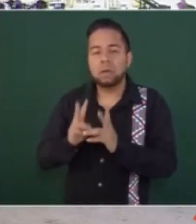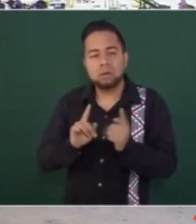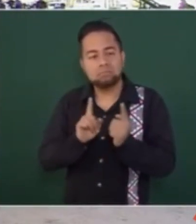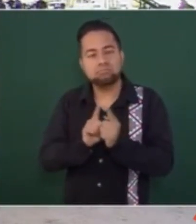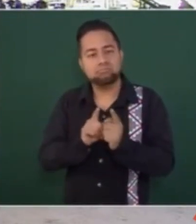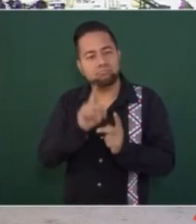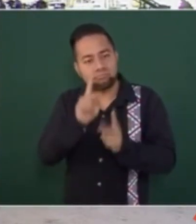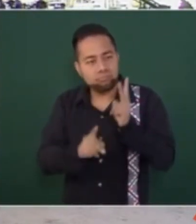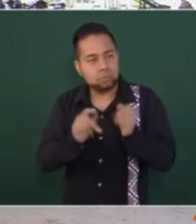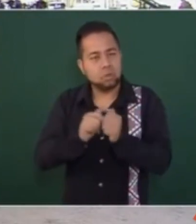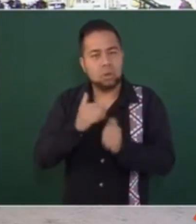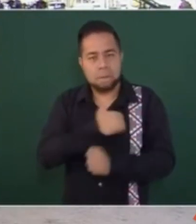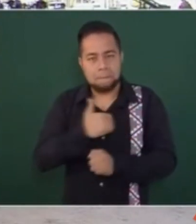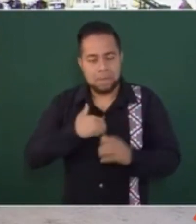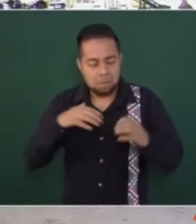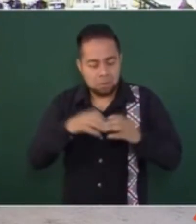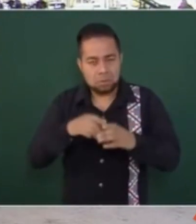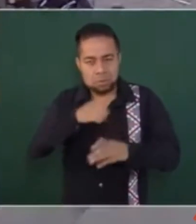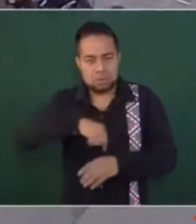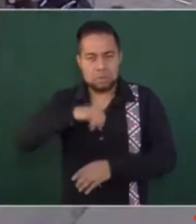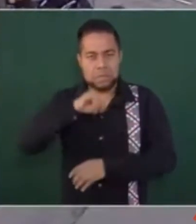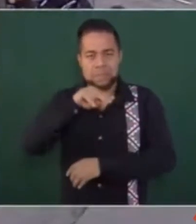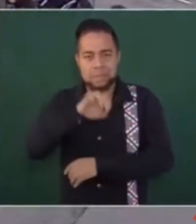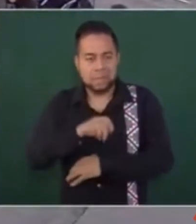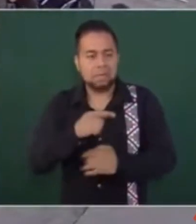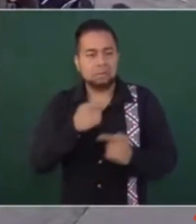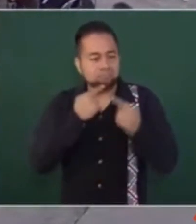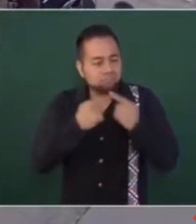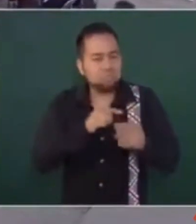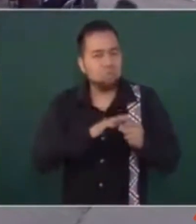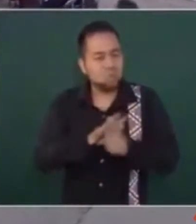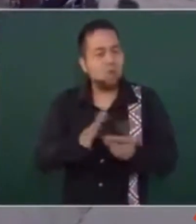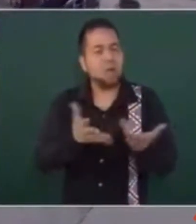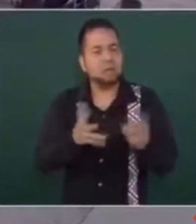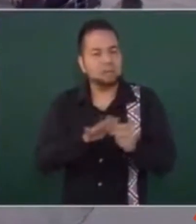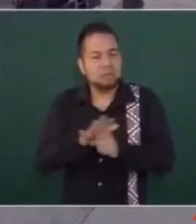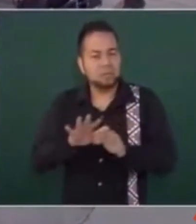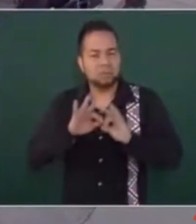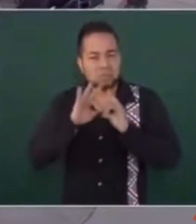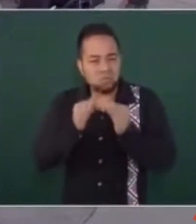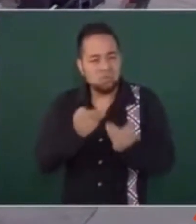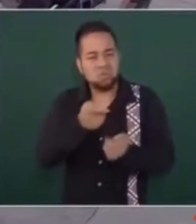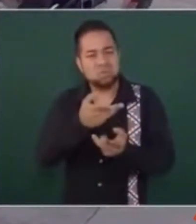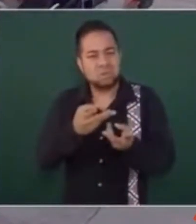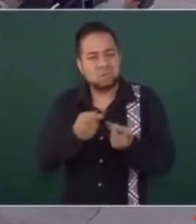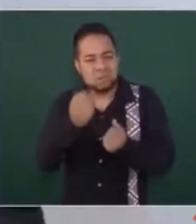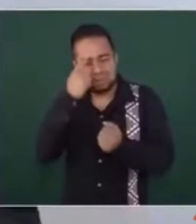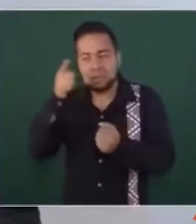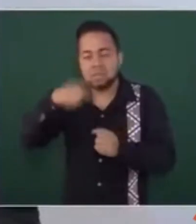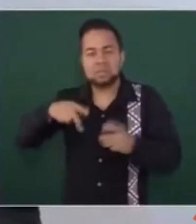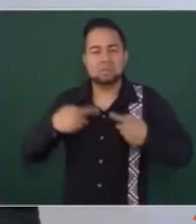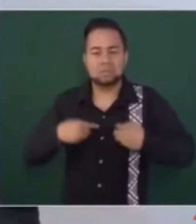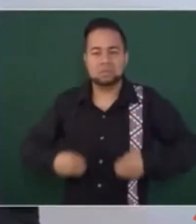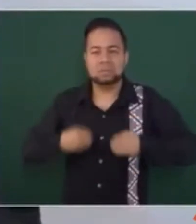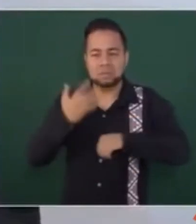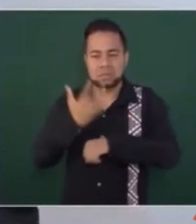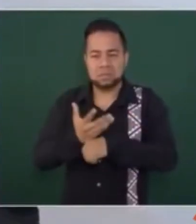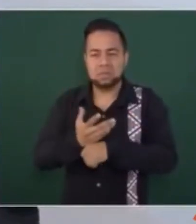miembros del Consejo del INE que se busque una forma para que puedan votar nuestros paisanos.